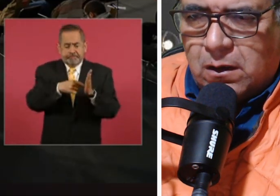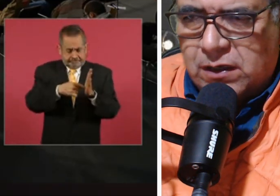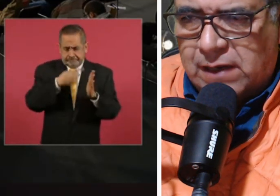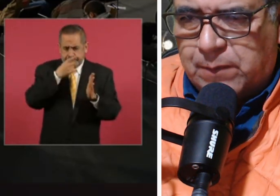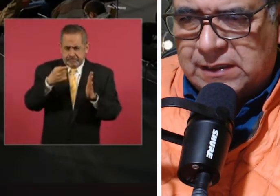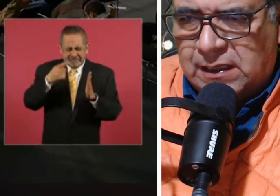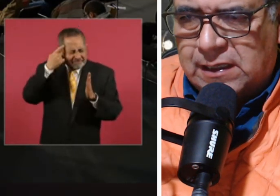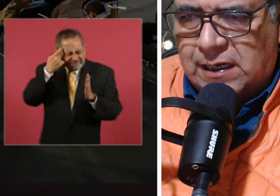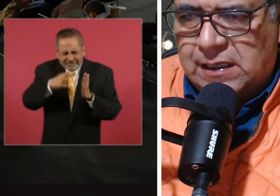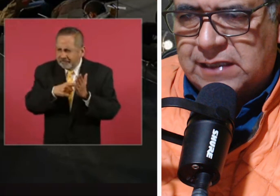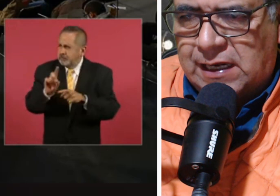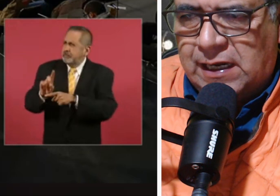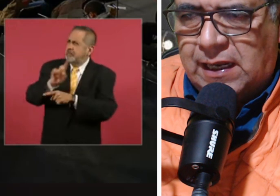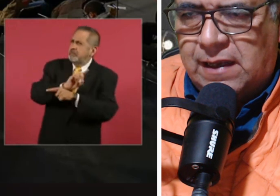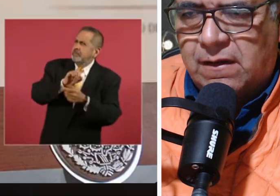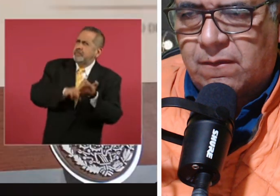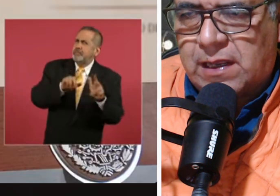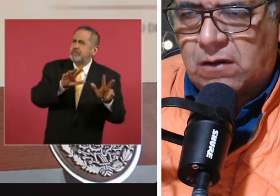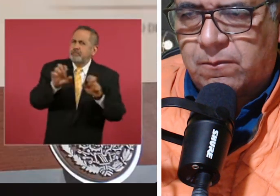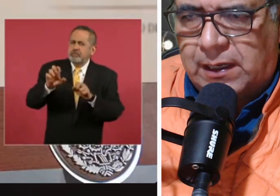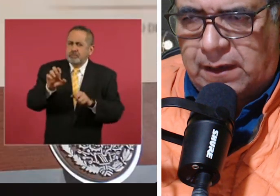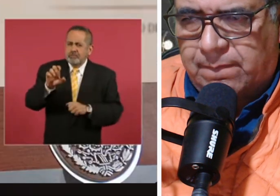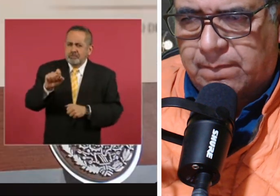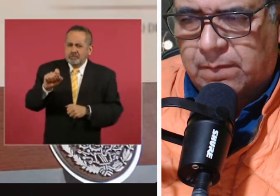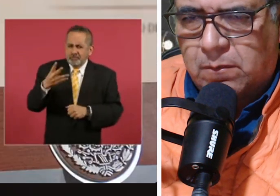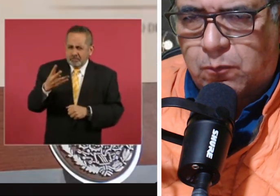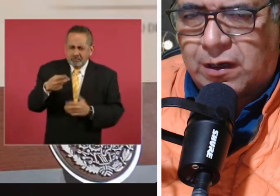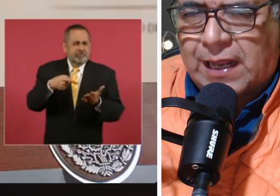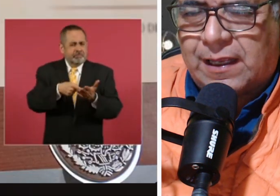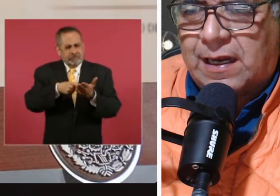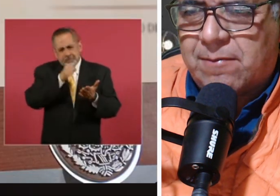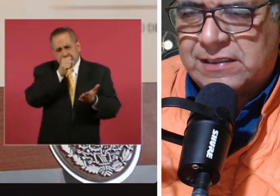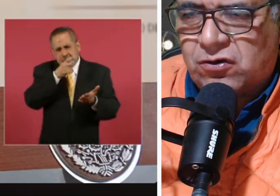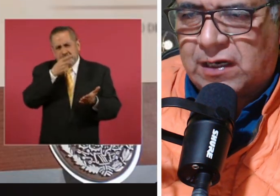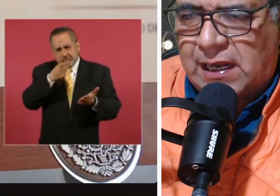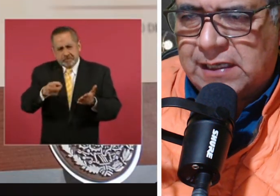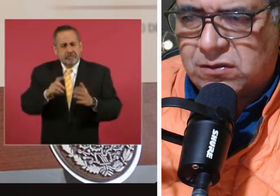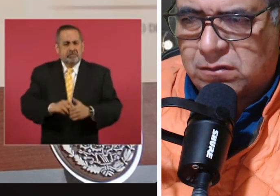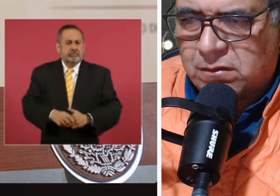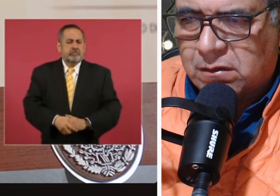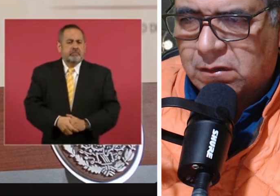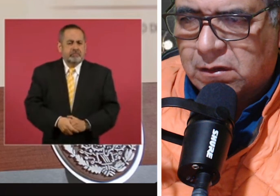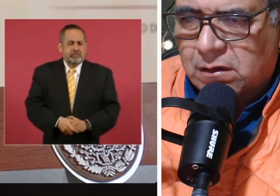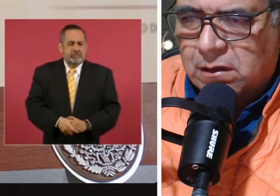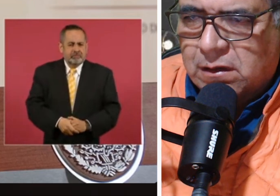Hoy el presidente le dice al INE, voy a cumplir, por la reclamación que le hizo,